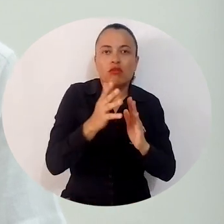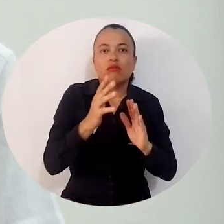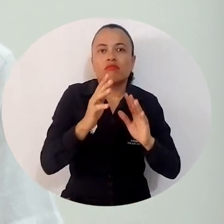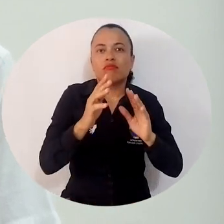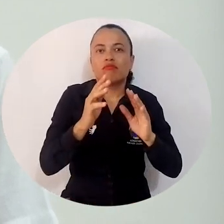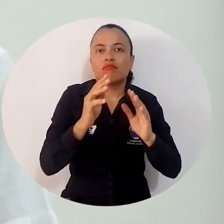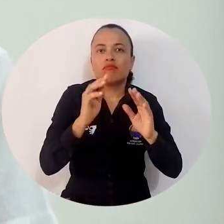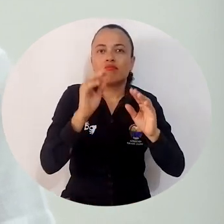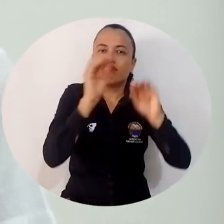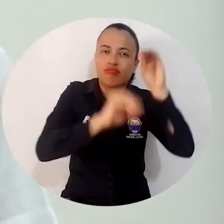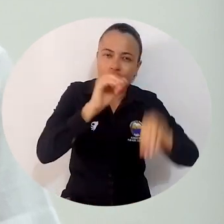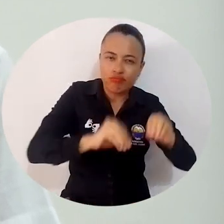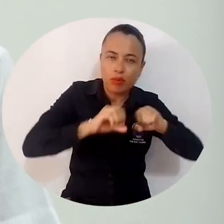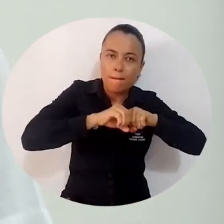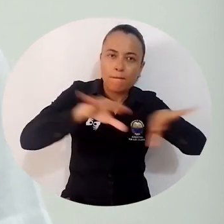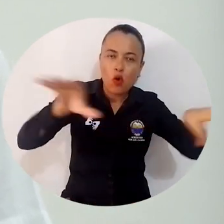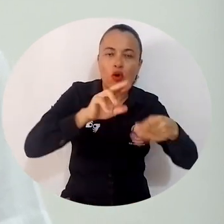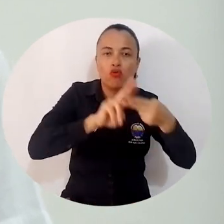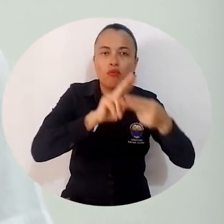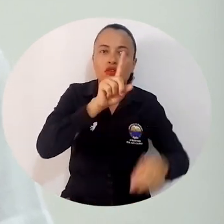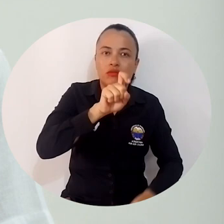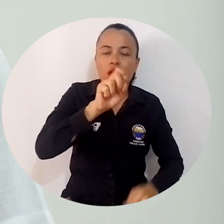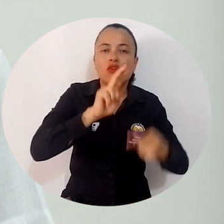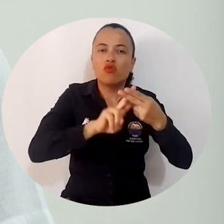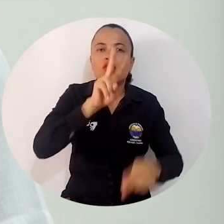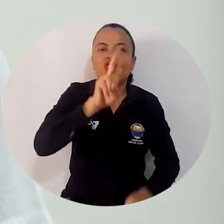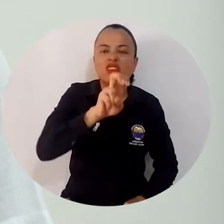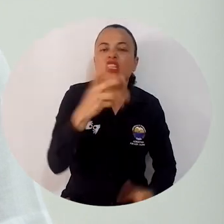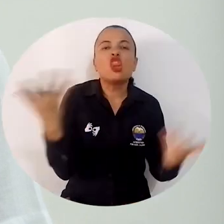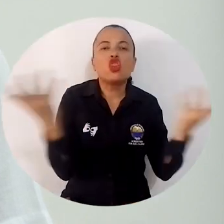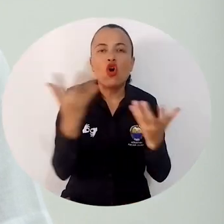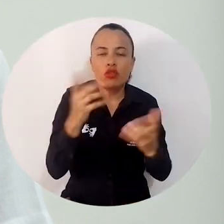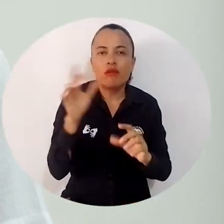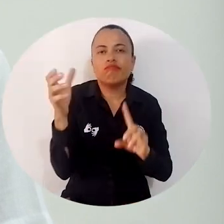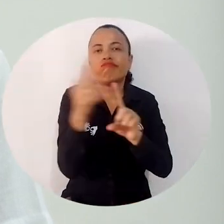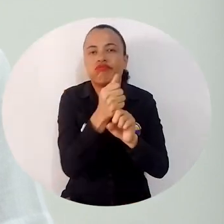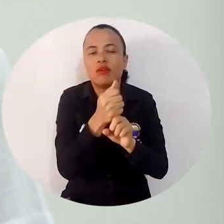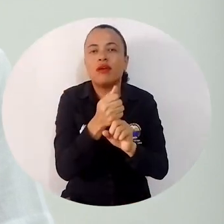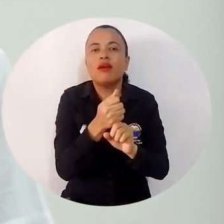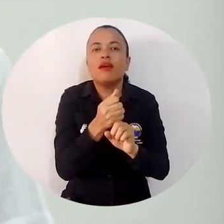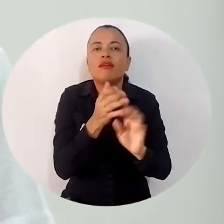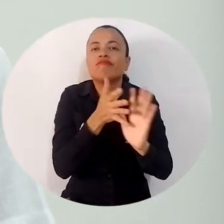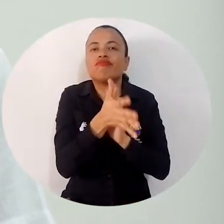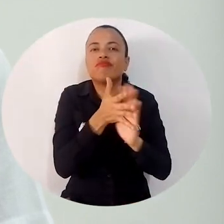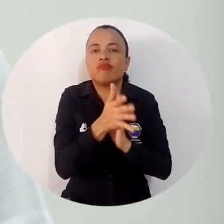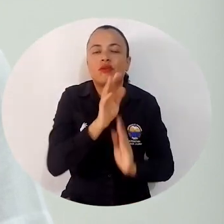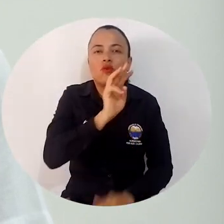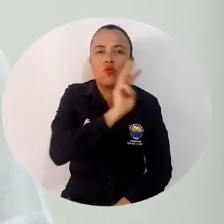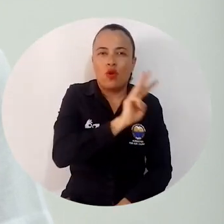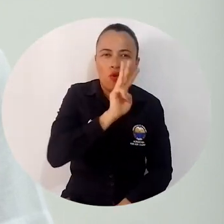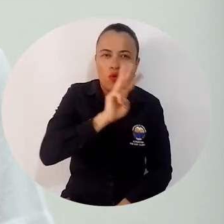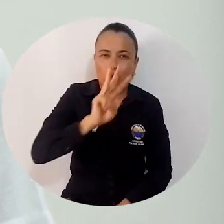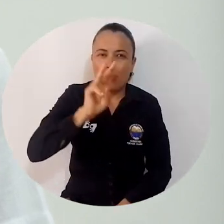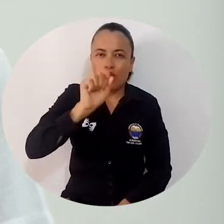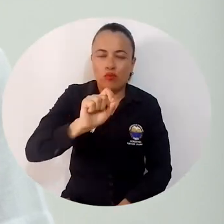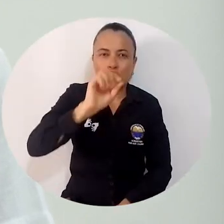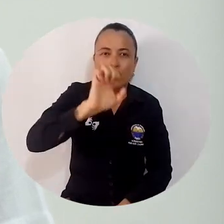para la publicidad que se debe realizar. Toda esta información la pueden encontrar en la página elecciones